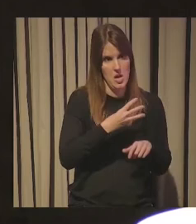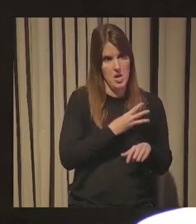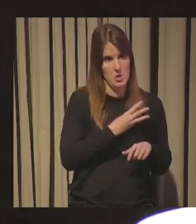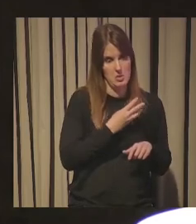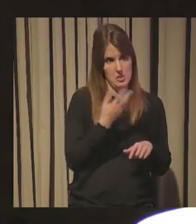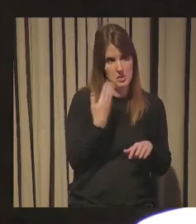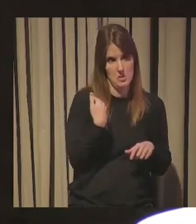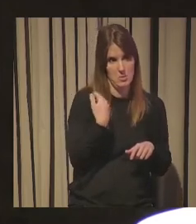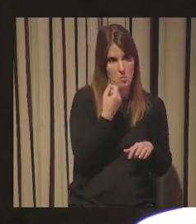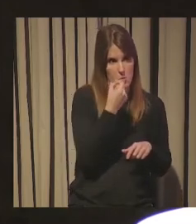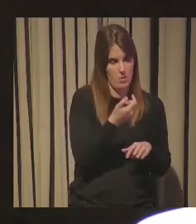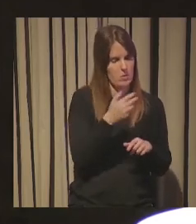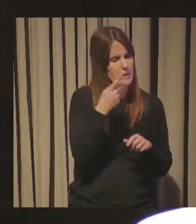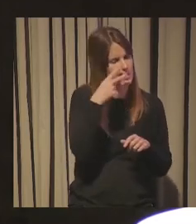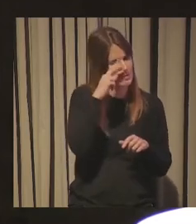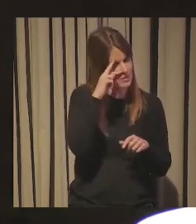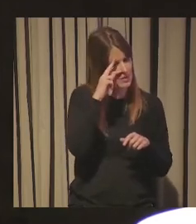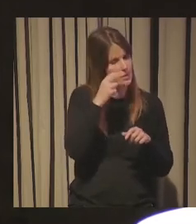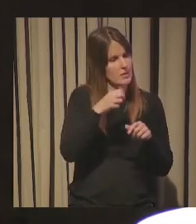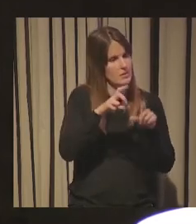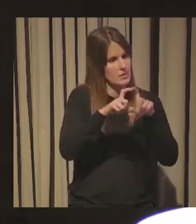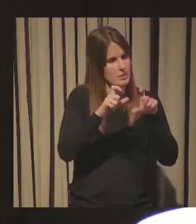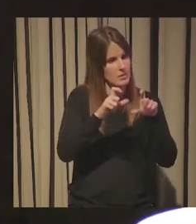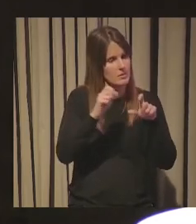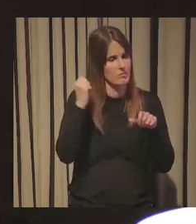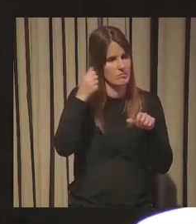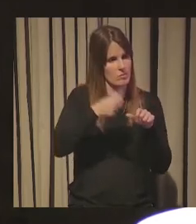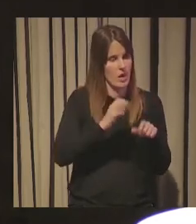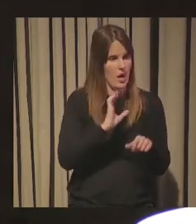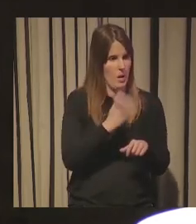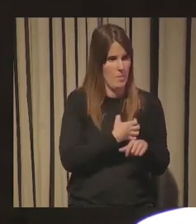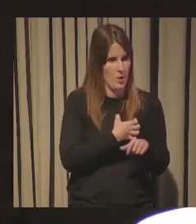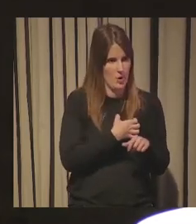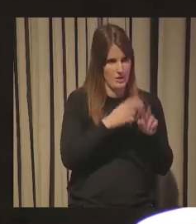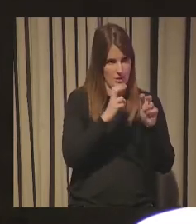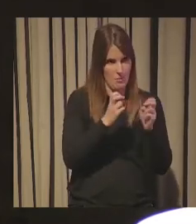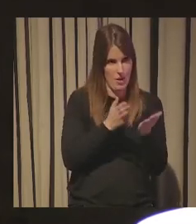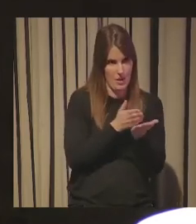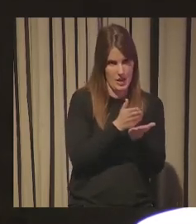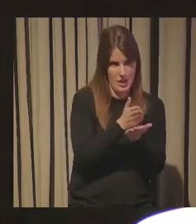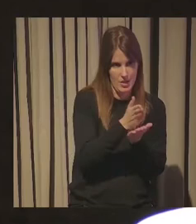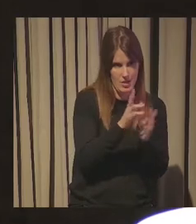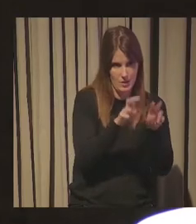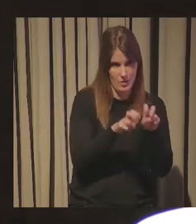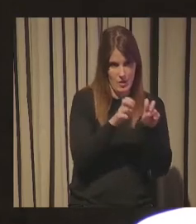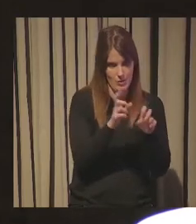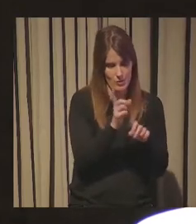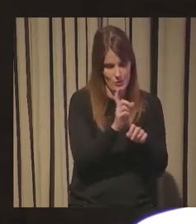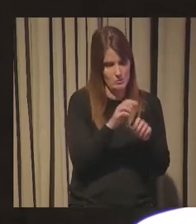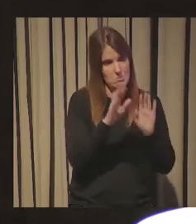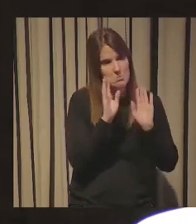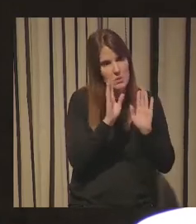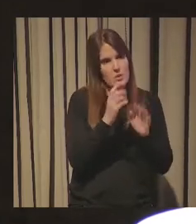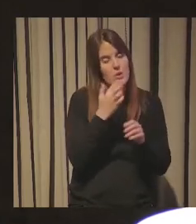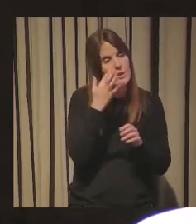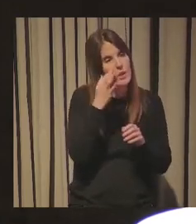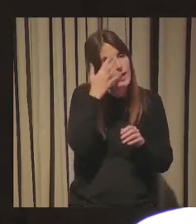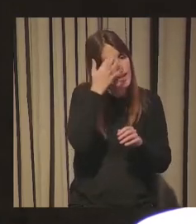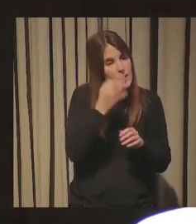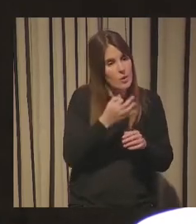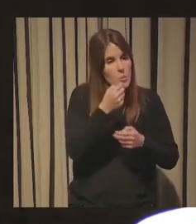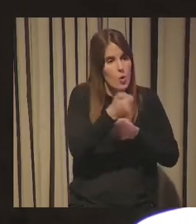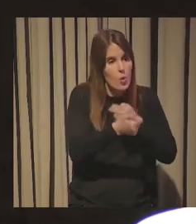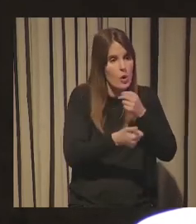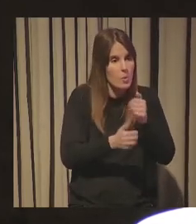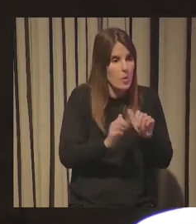experiencia en otras compañías pues no seríamos los campeones en este tipo de cosas. Pero bueno, yo creo que sí que es cierto que